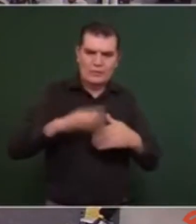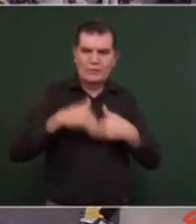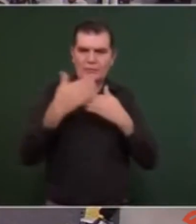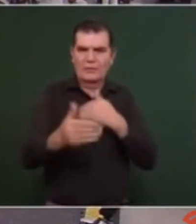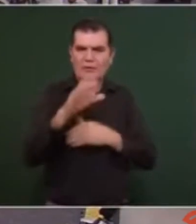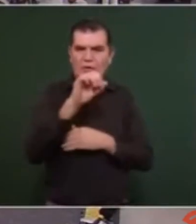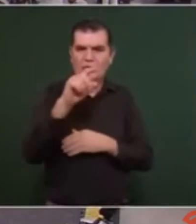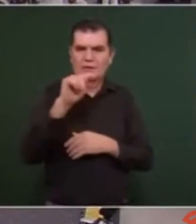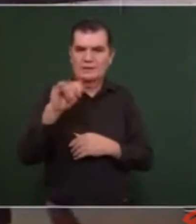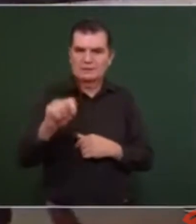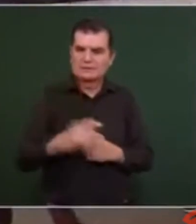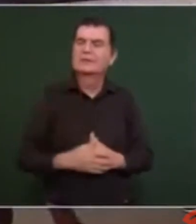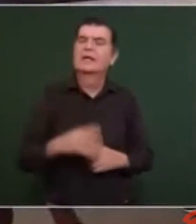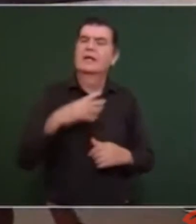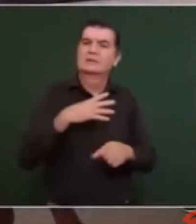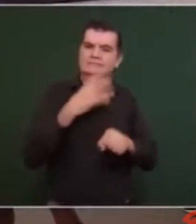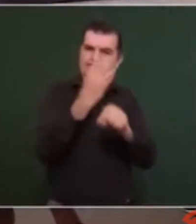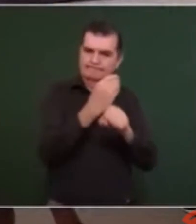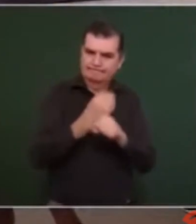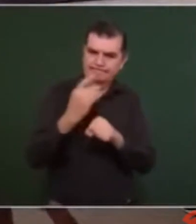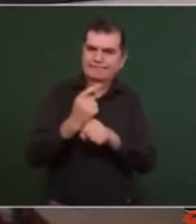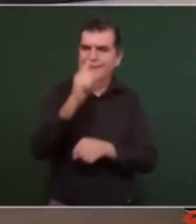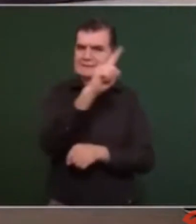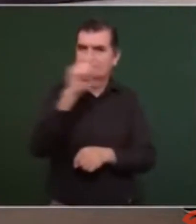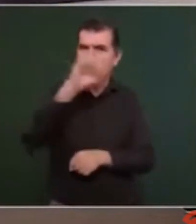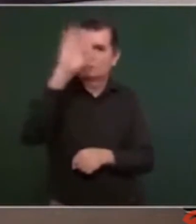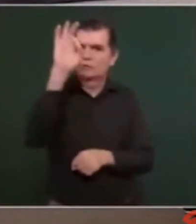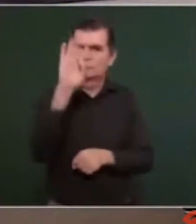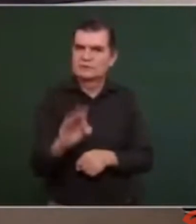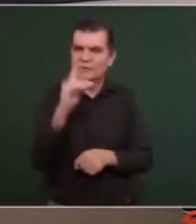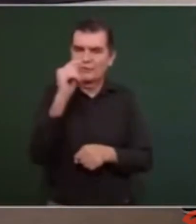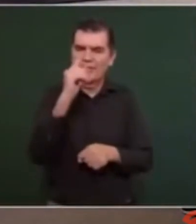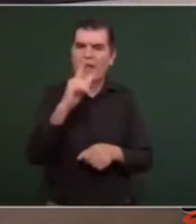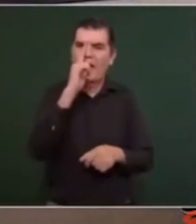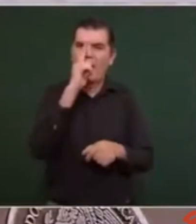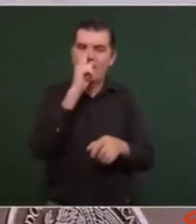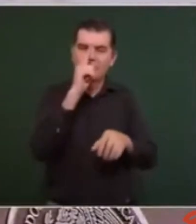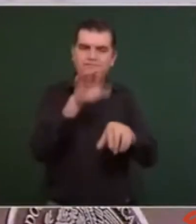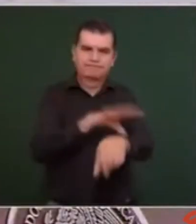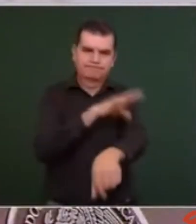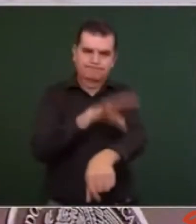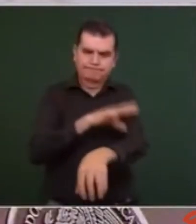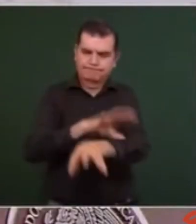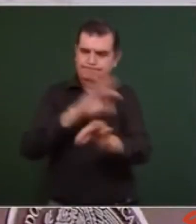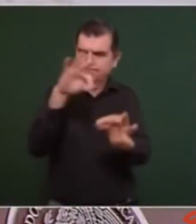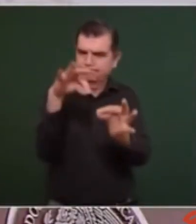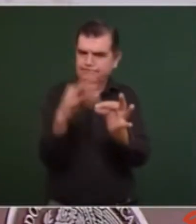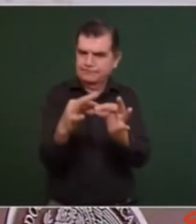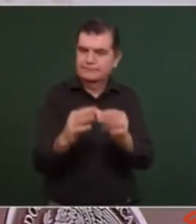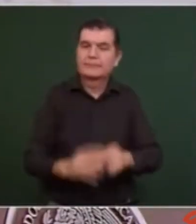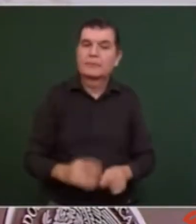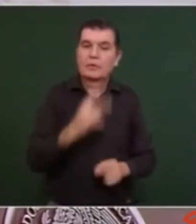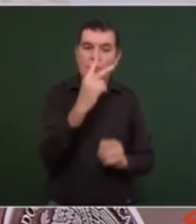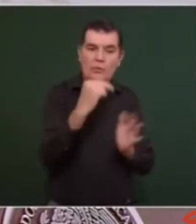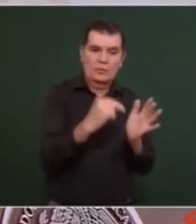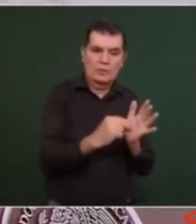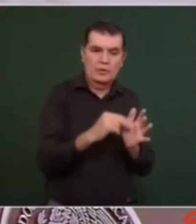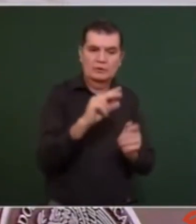Se restableció el 100% del suministro eléctrico. De 2